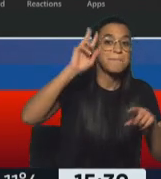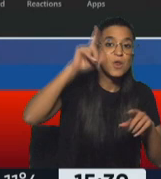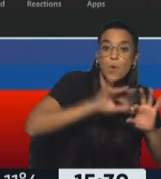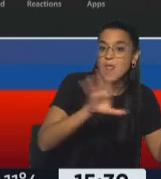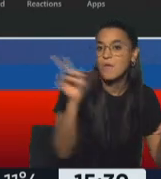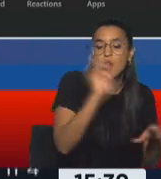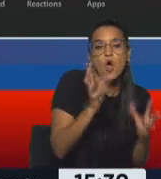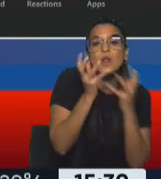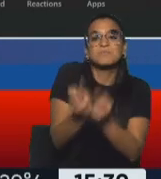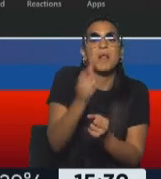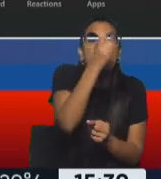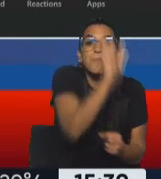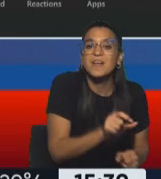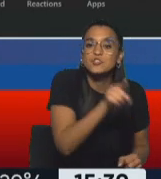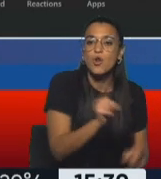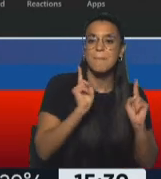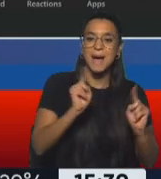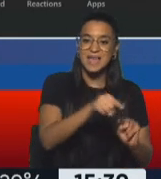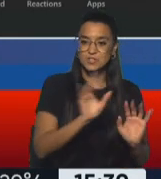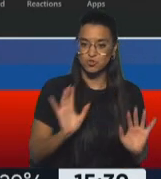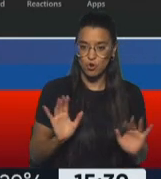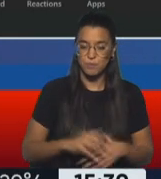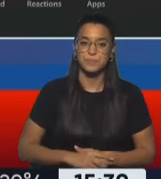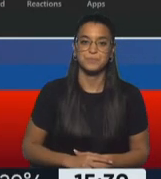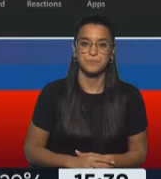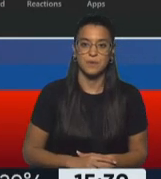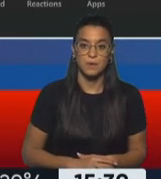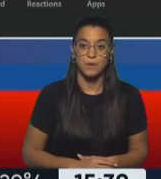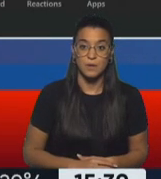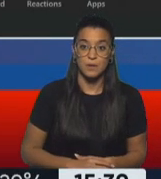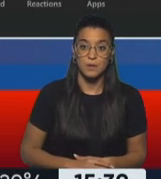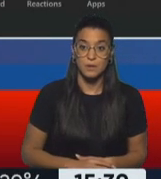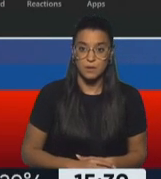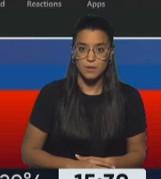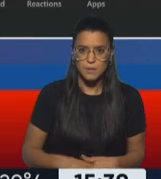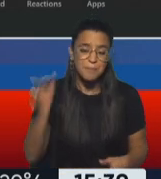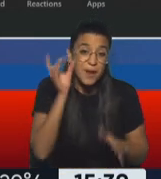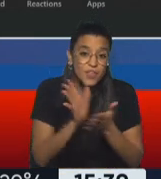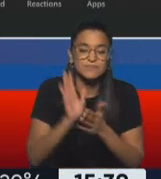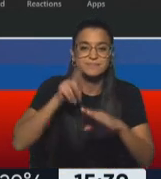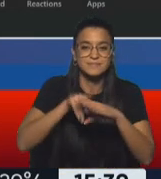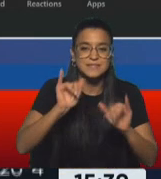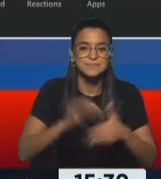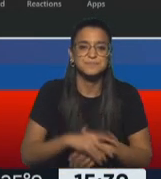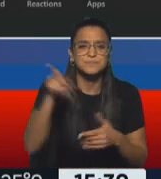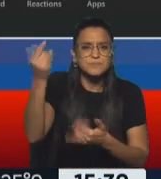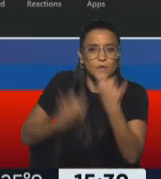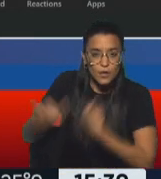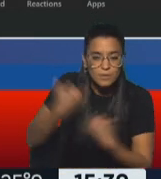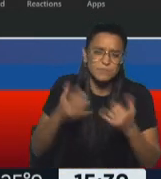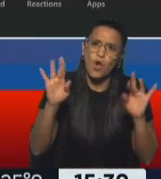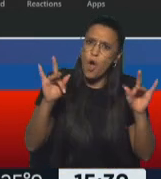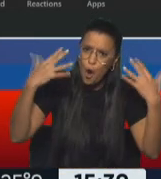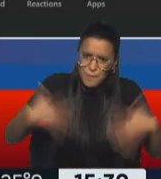respaldo a él como persona y como maestro. Rocío, usted... Esto lo que... Perdón, sí. Sí, usted está describiendo esta